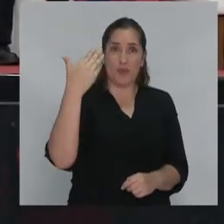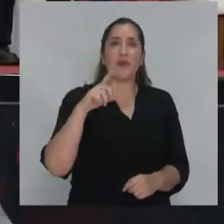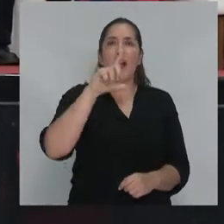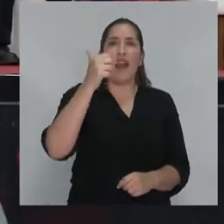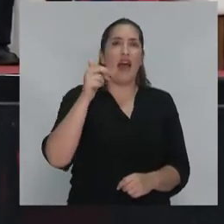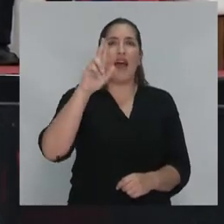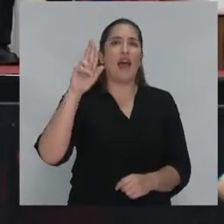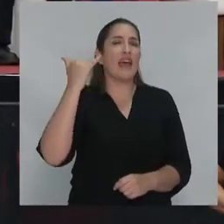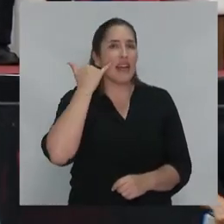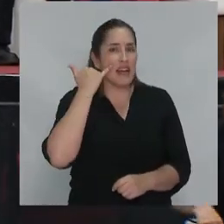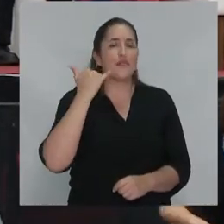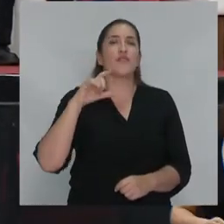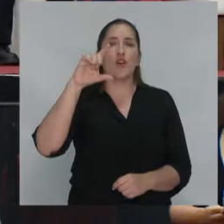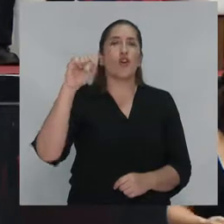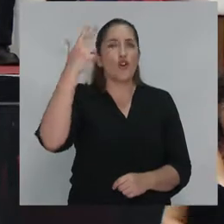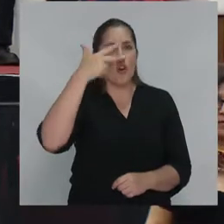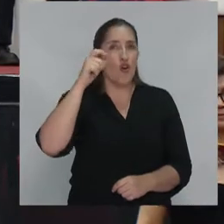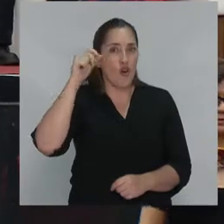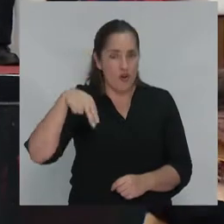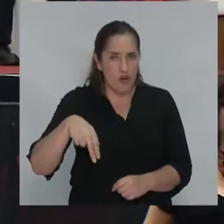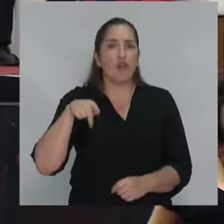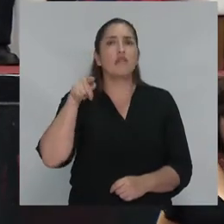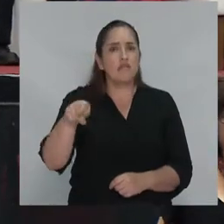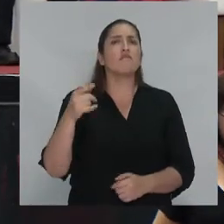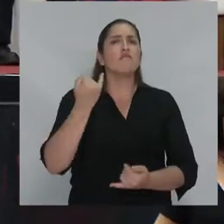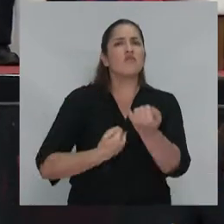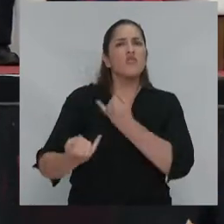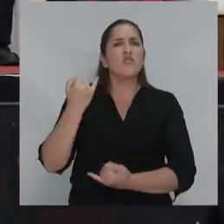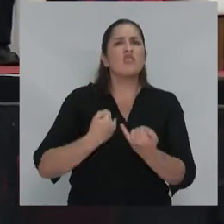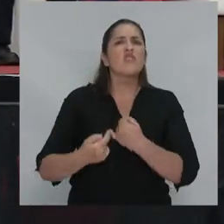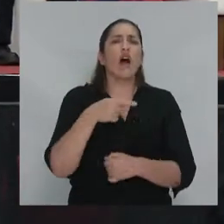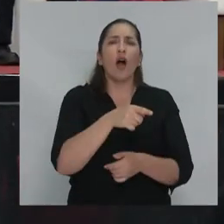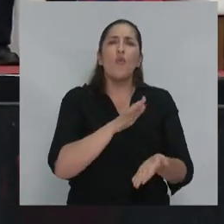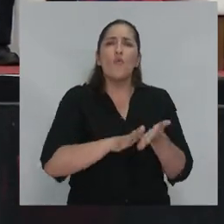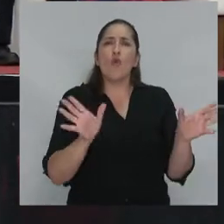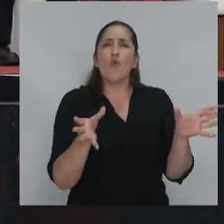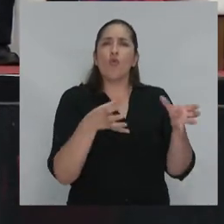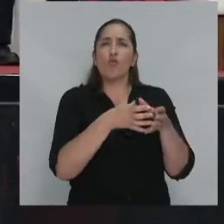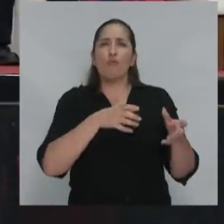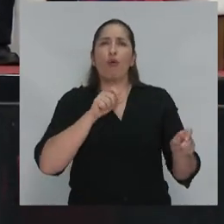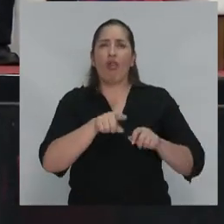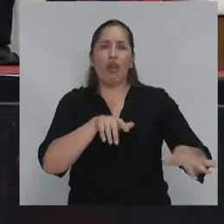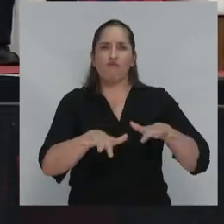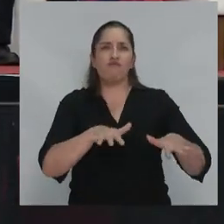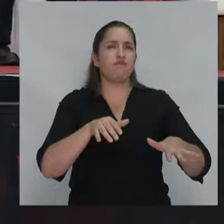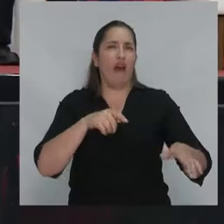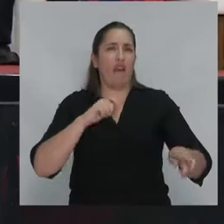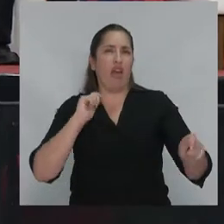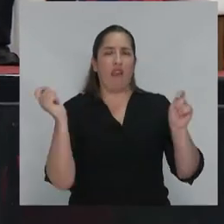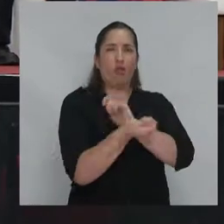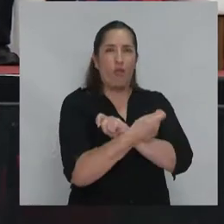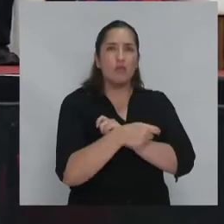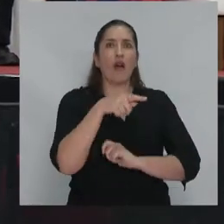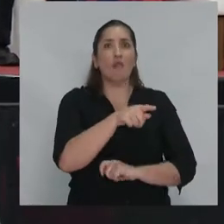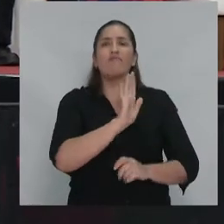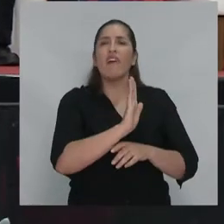Cohen, nos va a contar qué es lo que está haciendo el movimiento Our Revolution. Larry es un líder